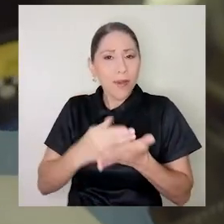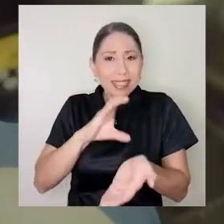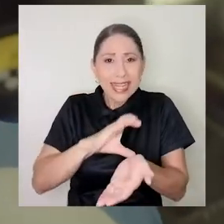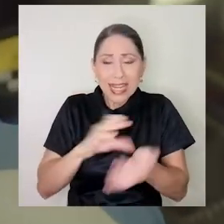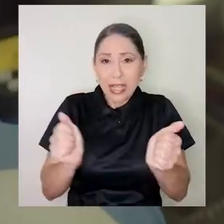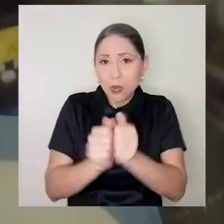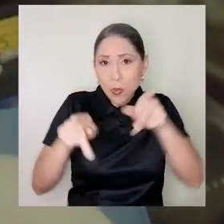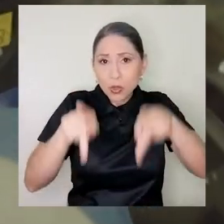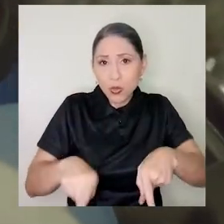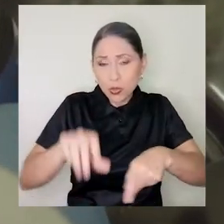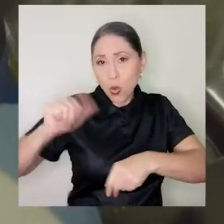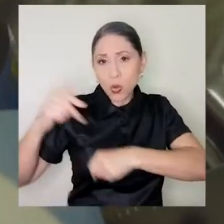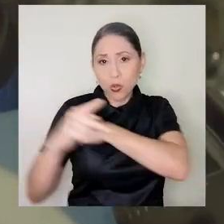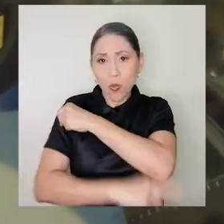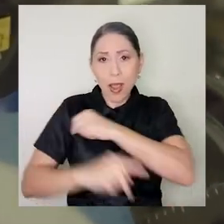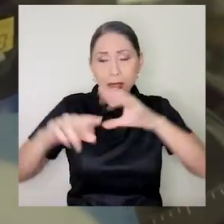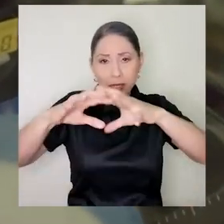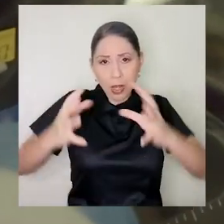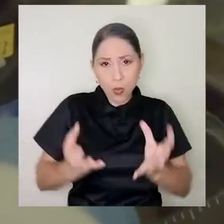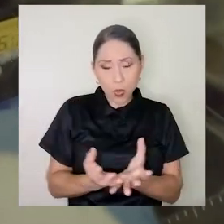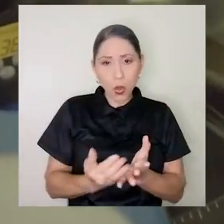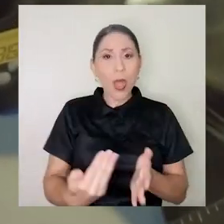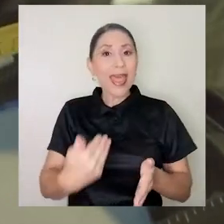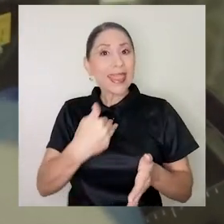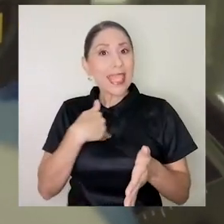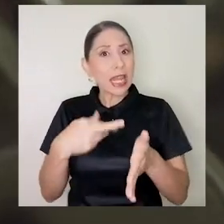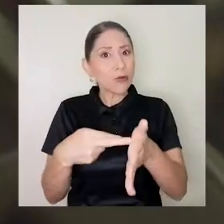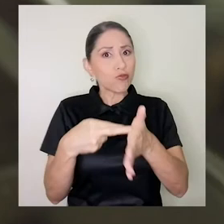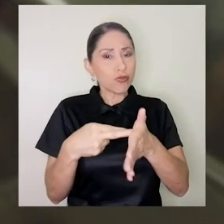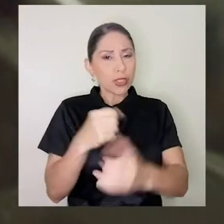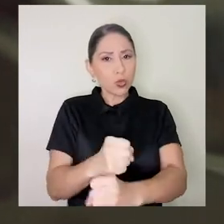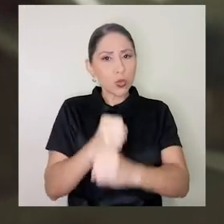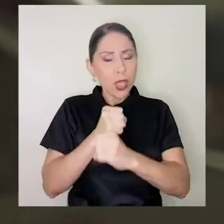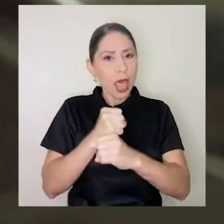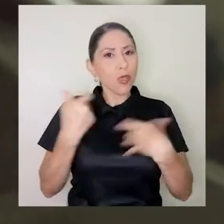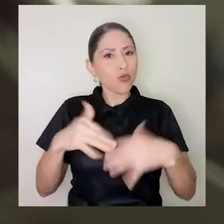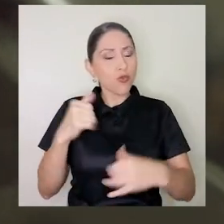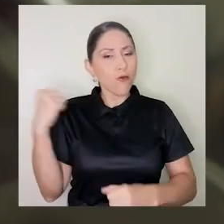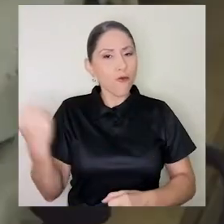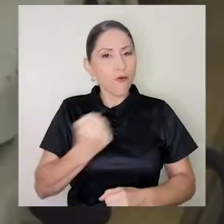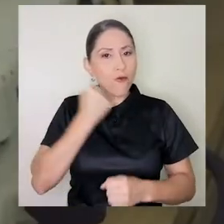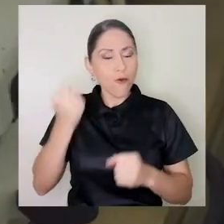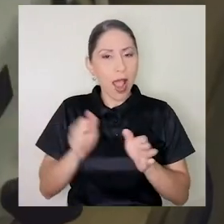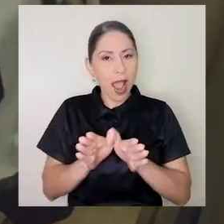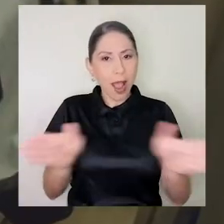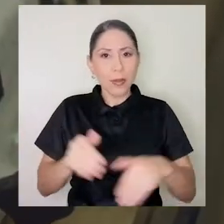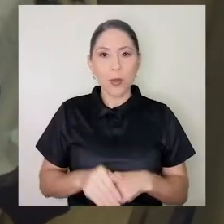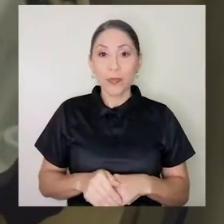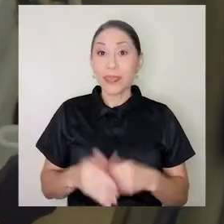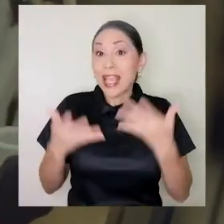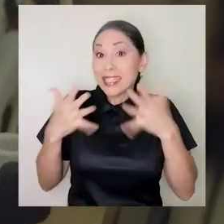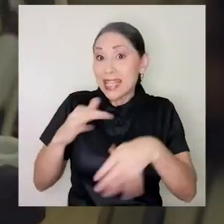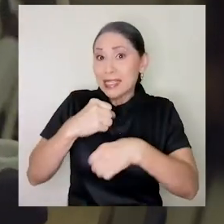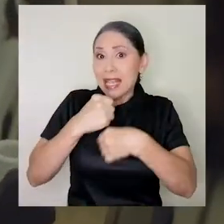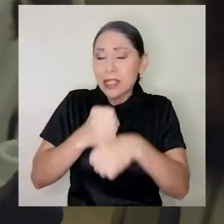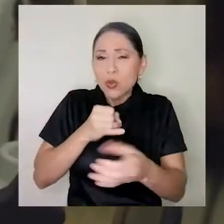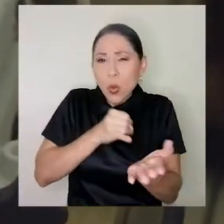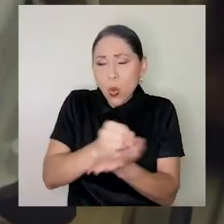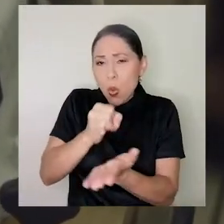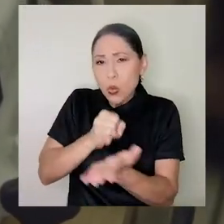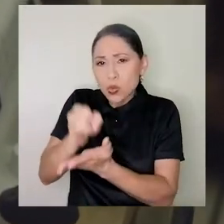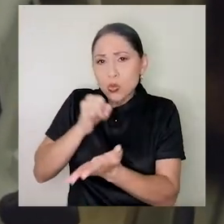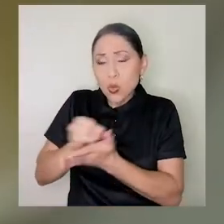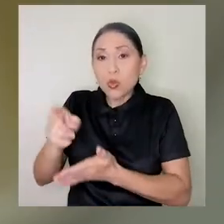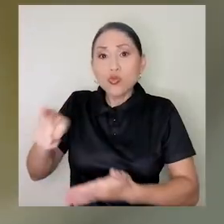en otros lugares del mundo y tienen un perfil de seguridad amplio. En estos estudios que se han estado realizando se ha